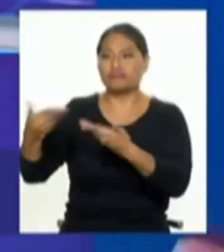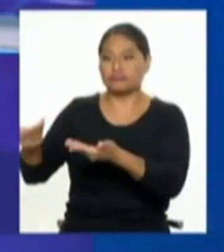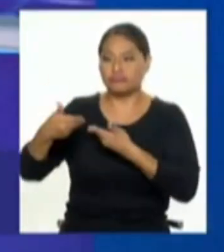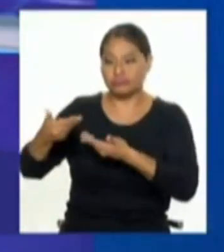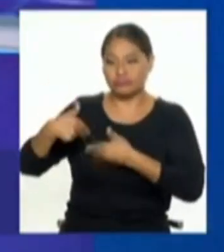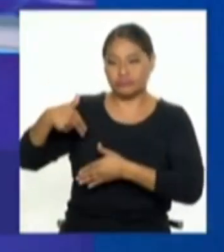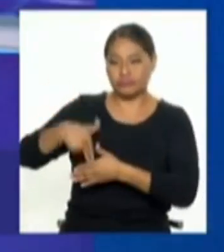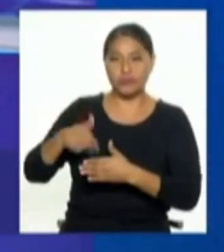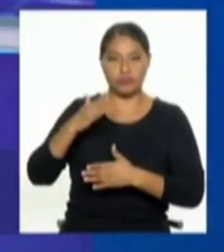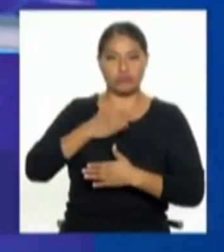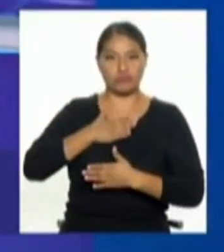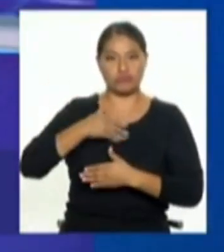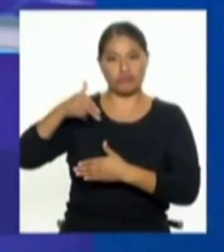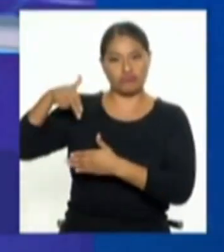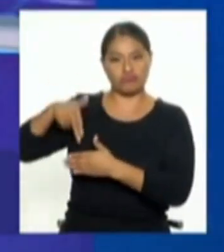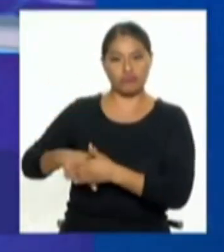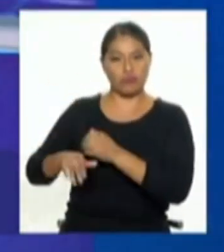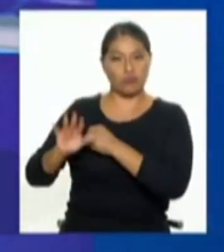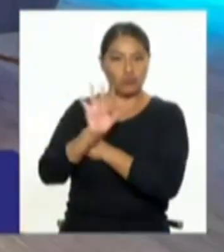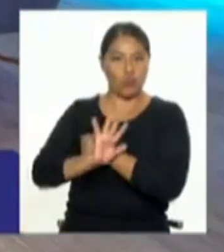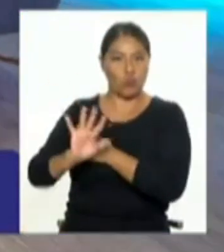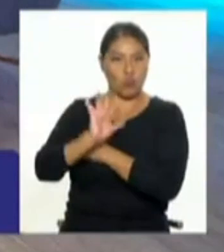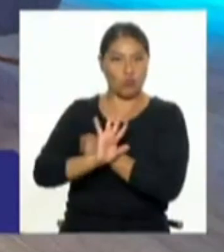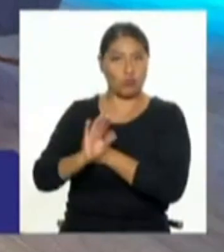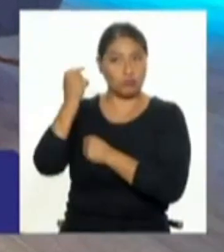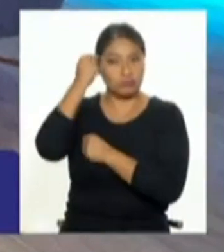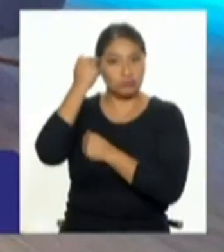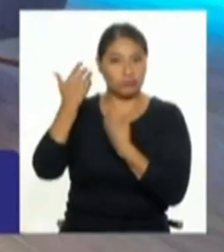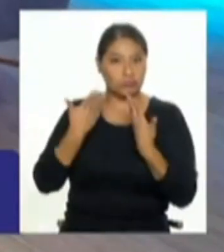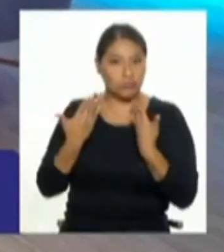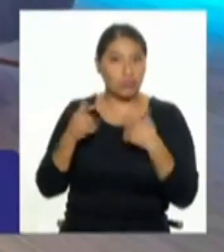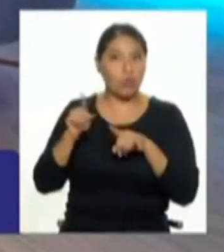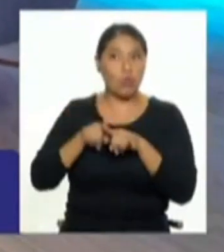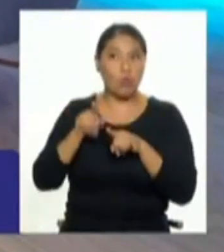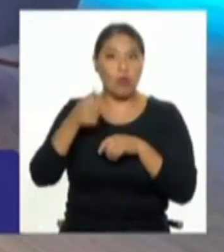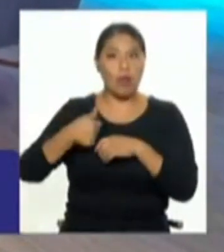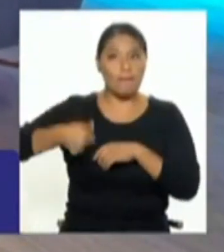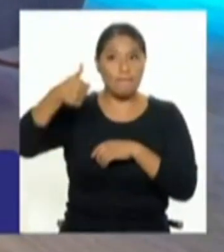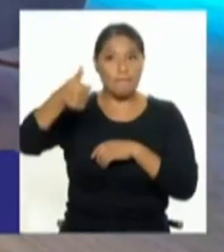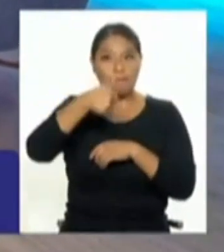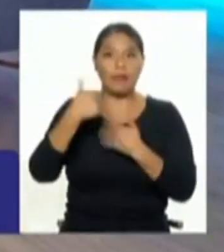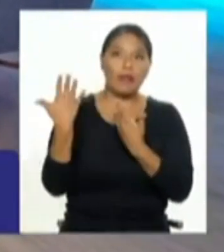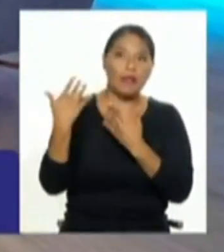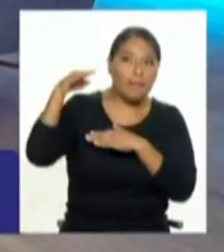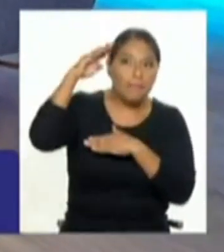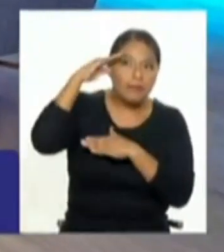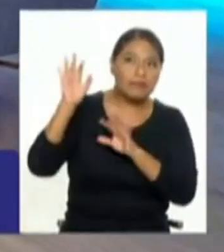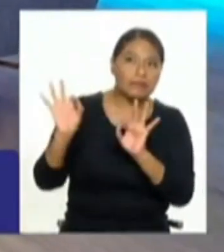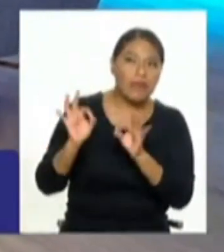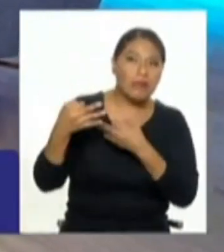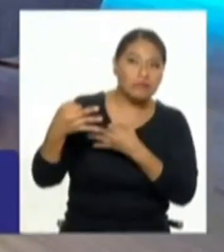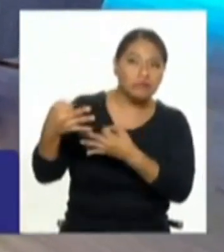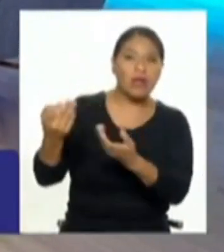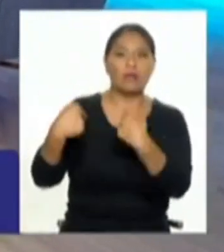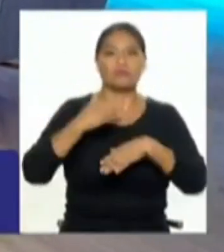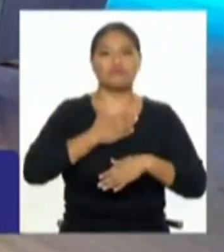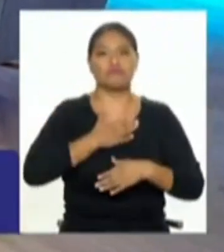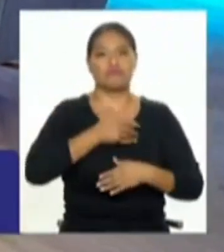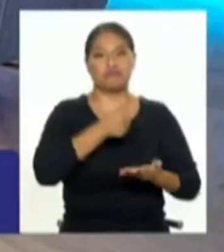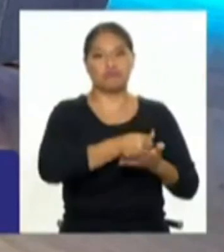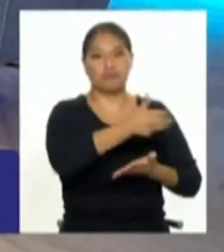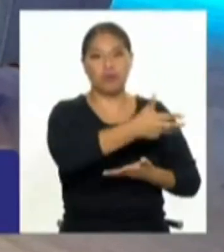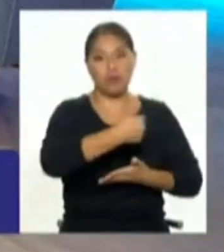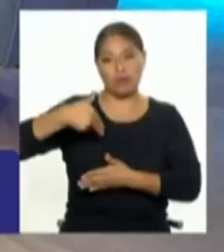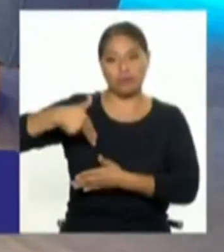sentirse segura portando un arma porque hay la sensación de que las autoridades no están haciendo su labor. ¿Cómo podemos hacer esta